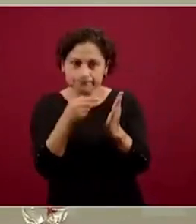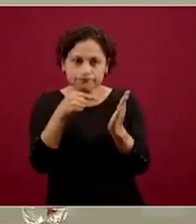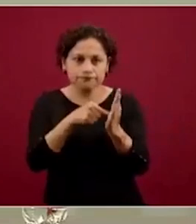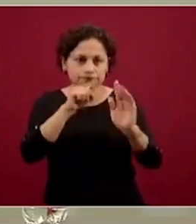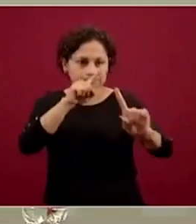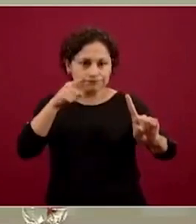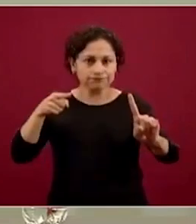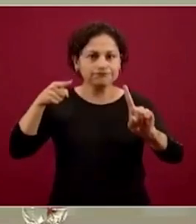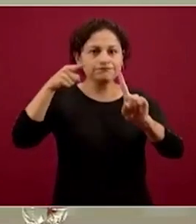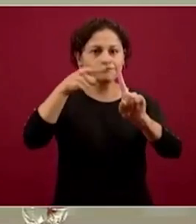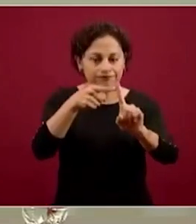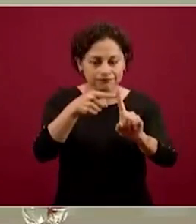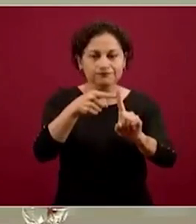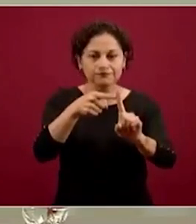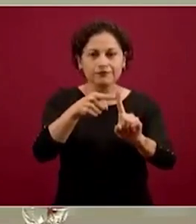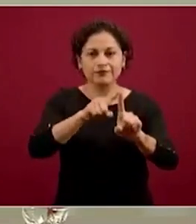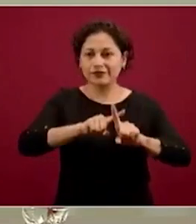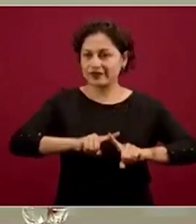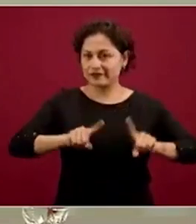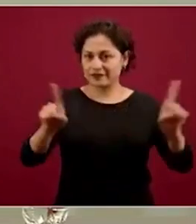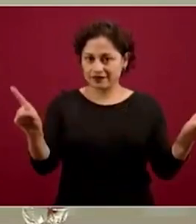útiles para otro tipo de cosas.